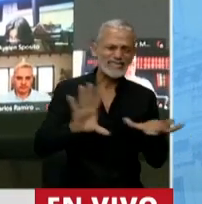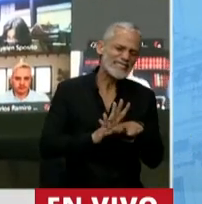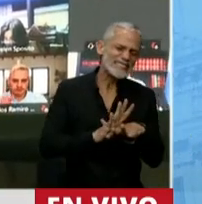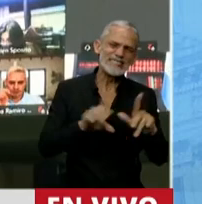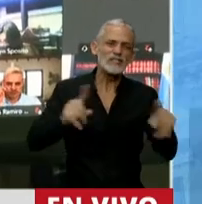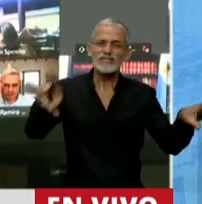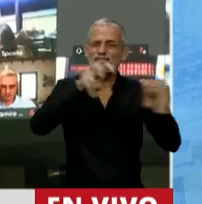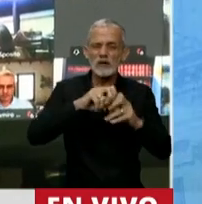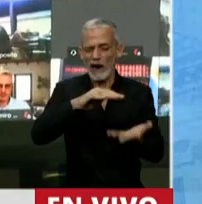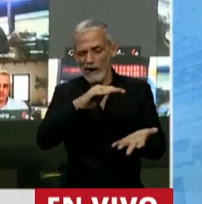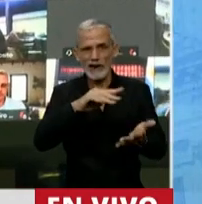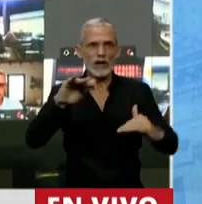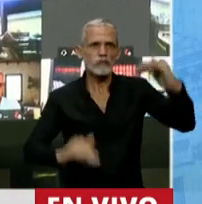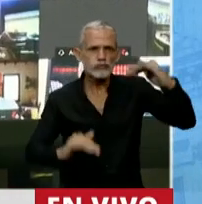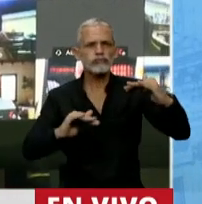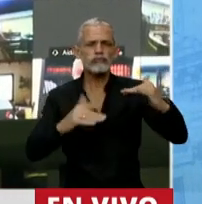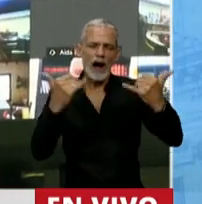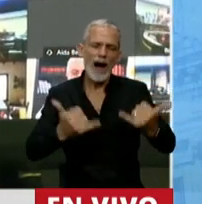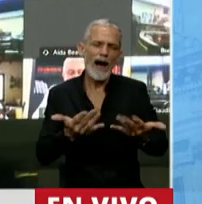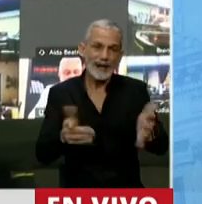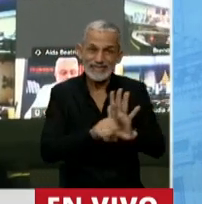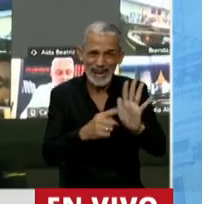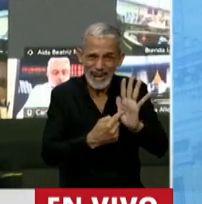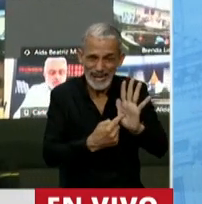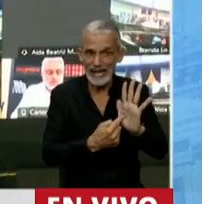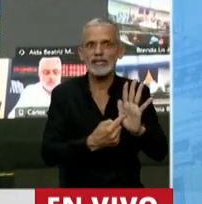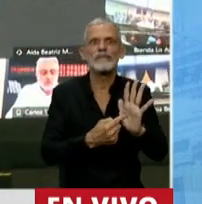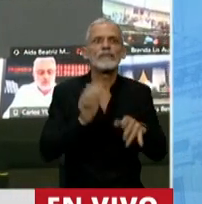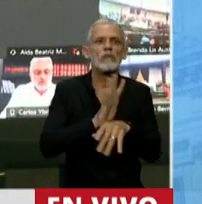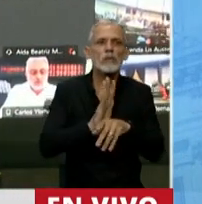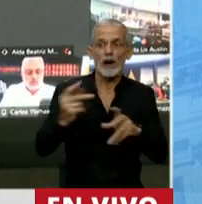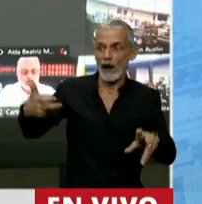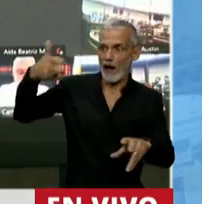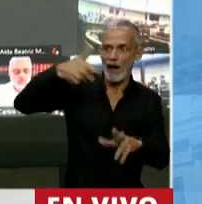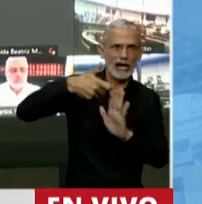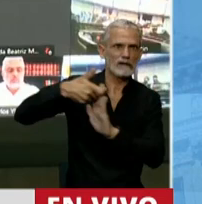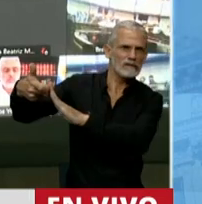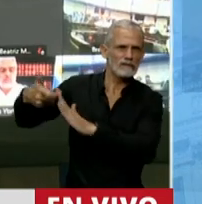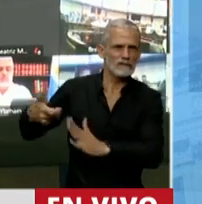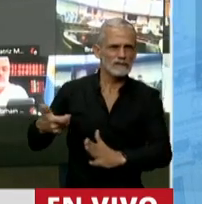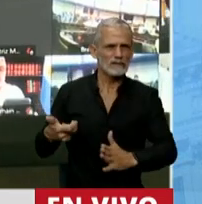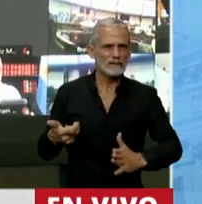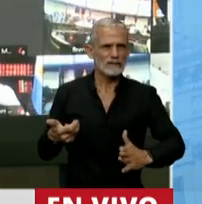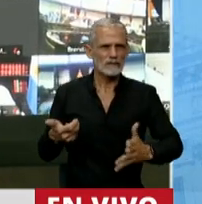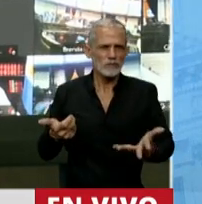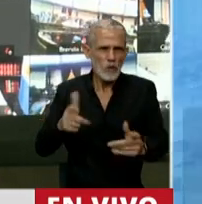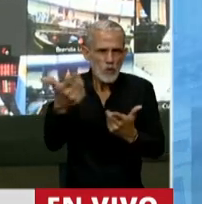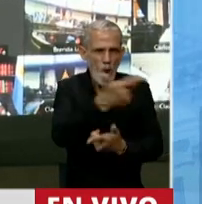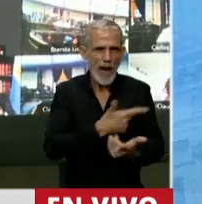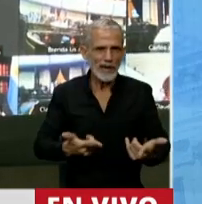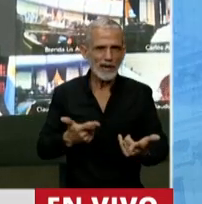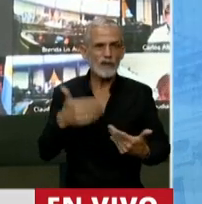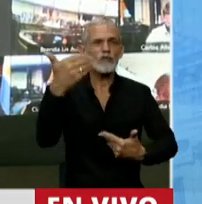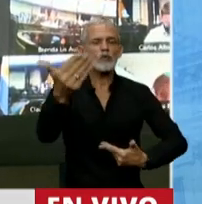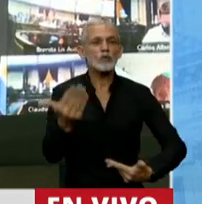en la recaudación e inequitativa, estamos alejando las posibilidades de inversión en la Argentina